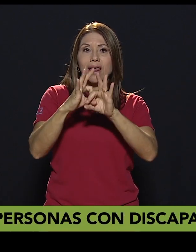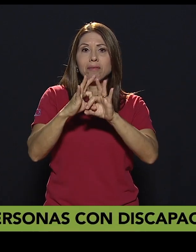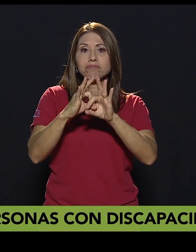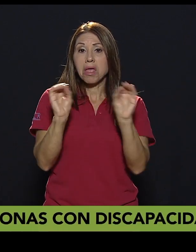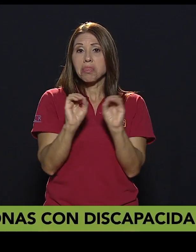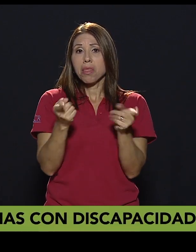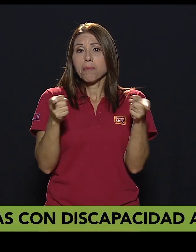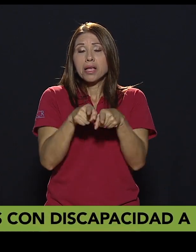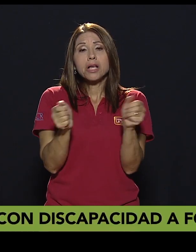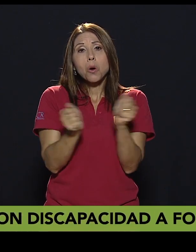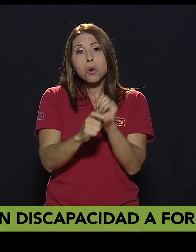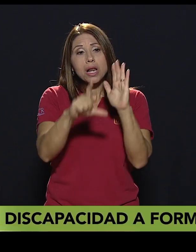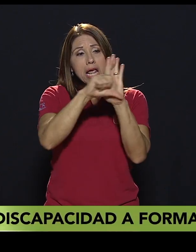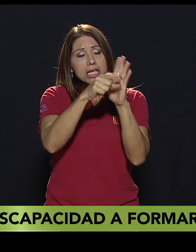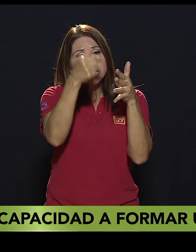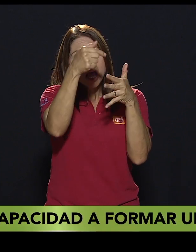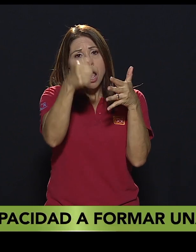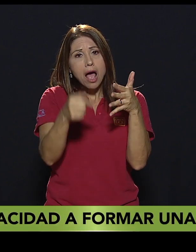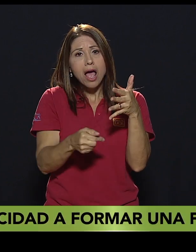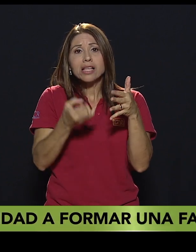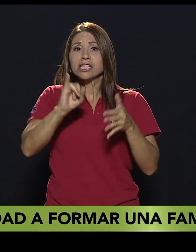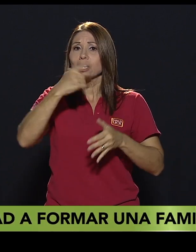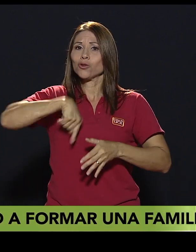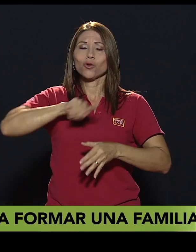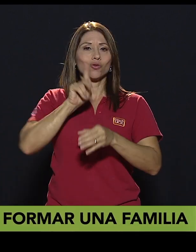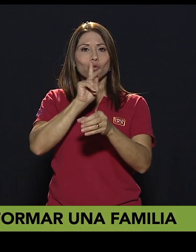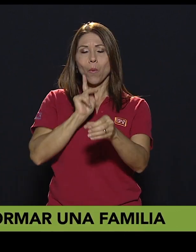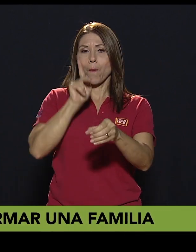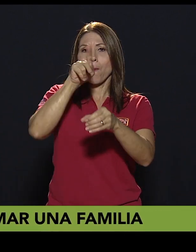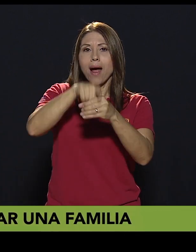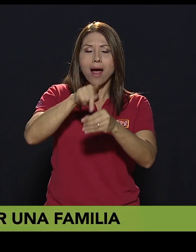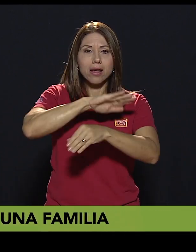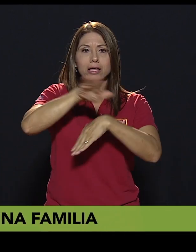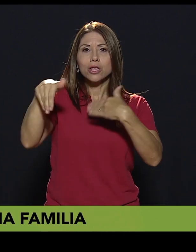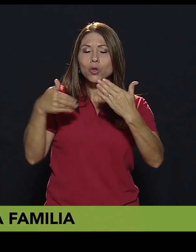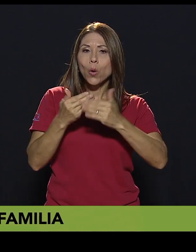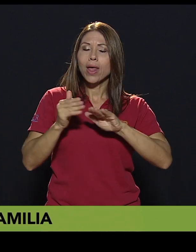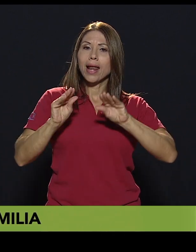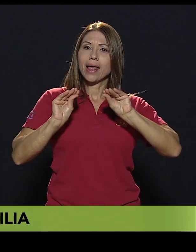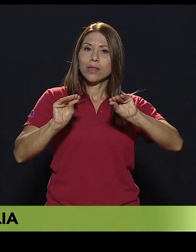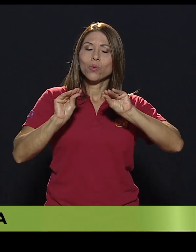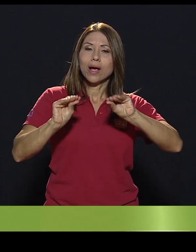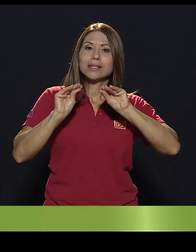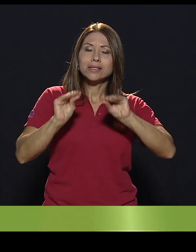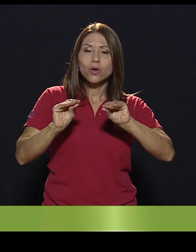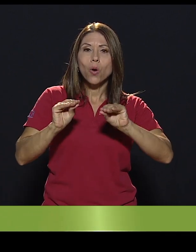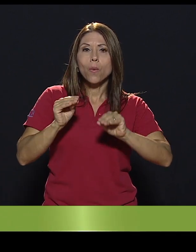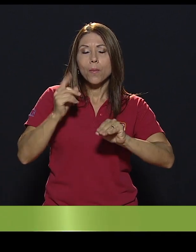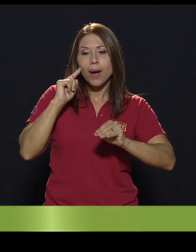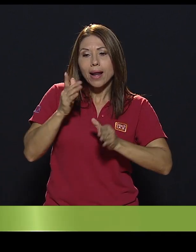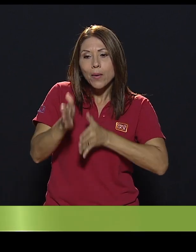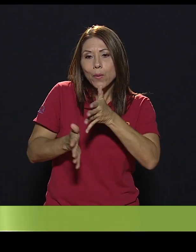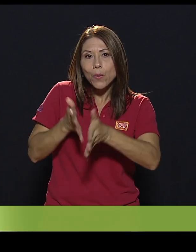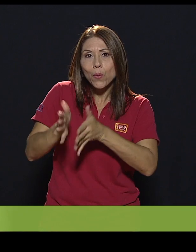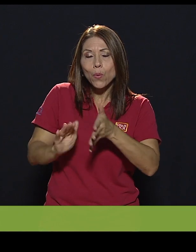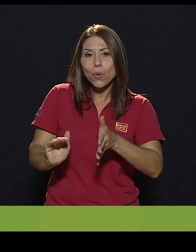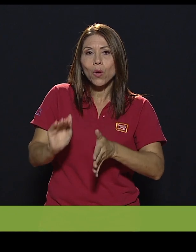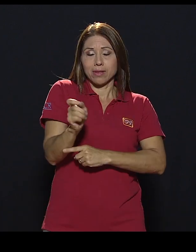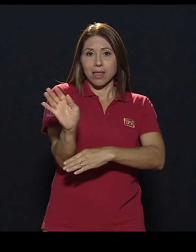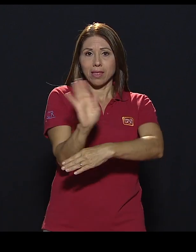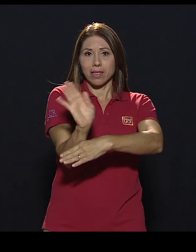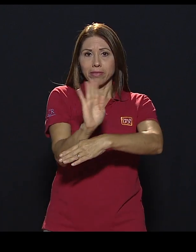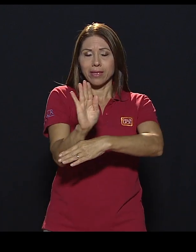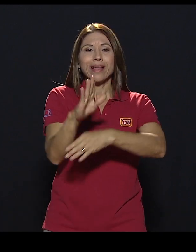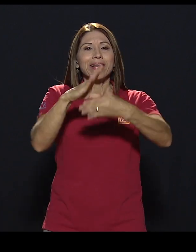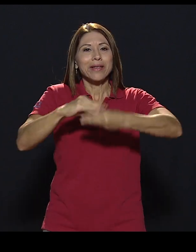leyes si no participamos de toda la educación que conlleva la crianza de una persona con discapacidad.